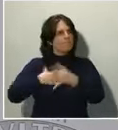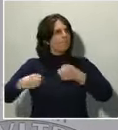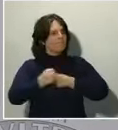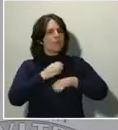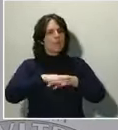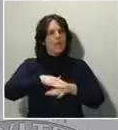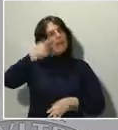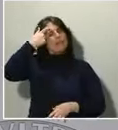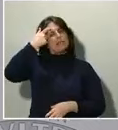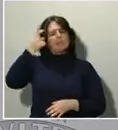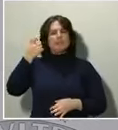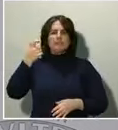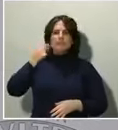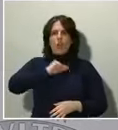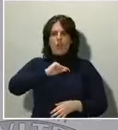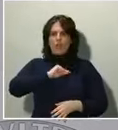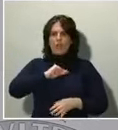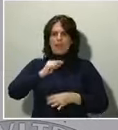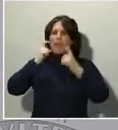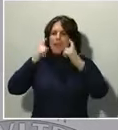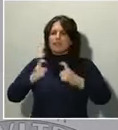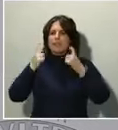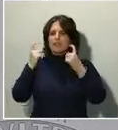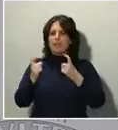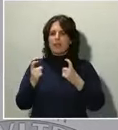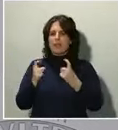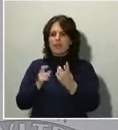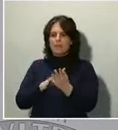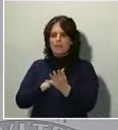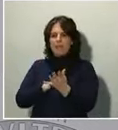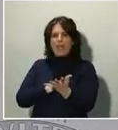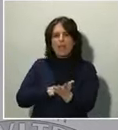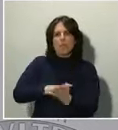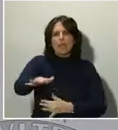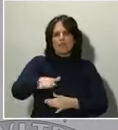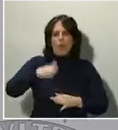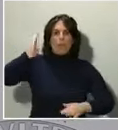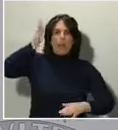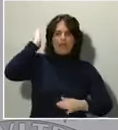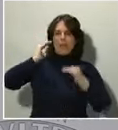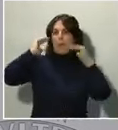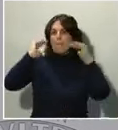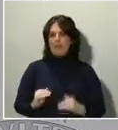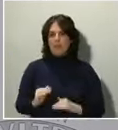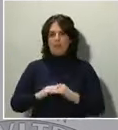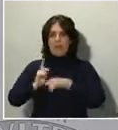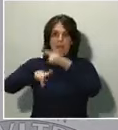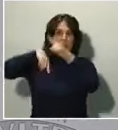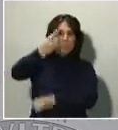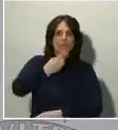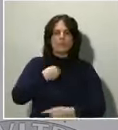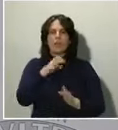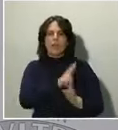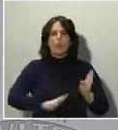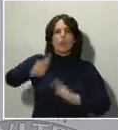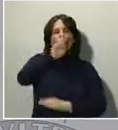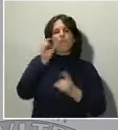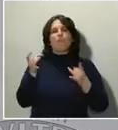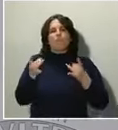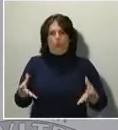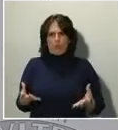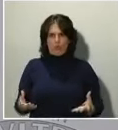una cadena de solidaridad que nos haga recuperar antes y con mayor brío el vigor económico que teníamos hasta que apareció